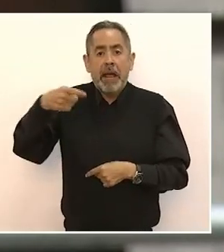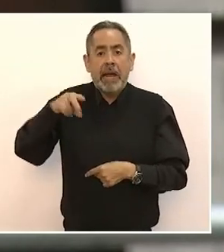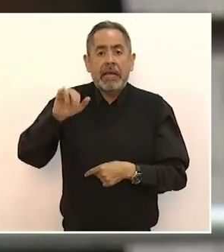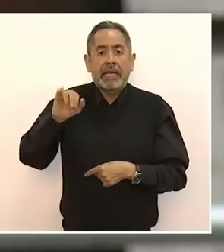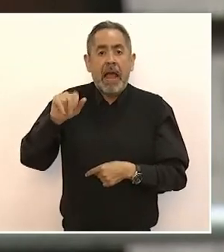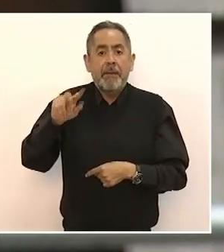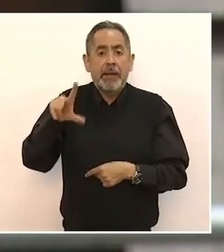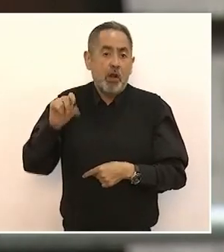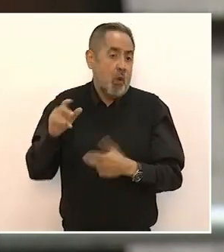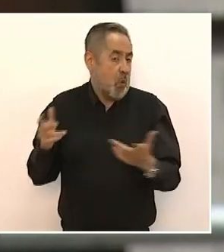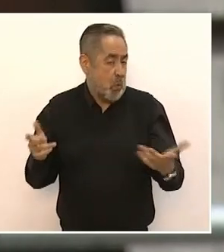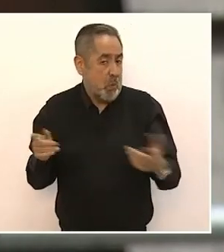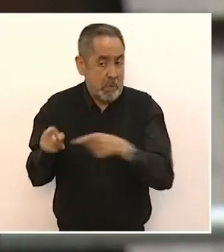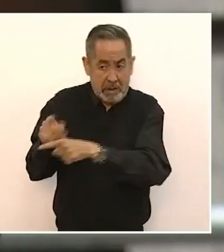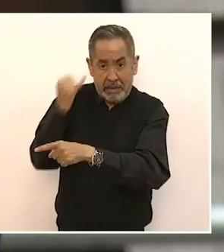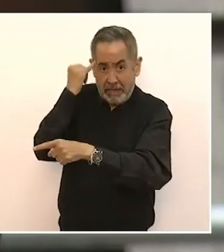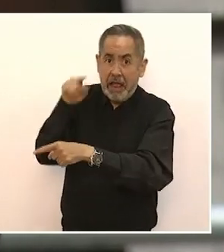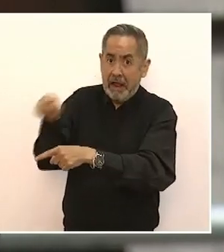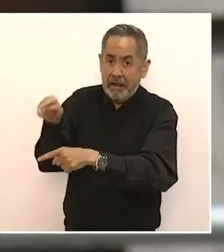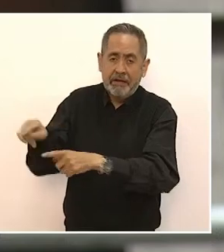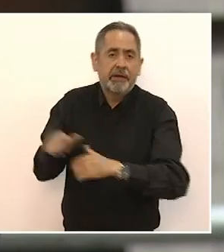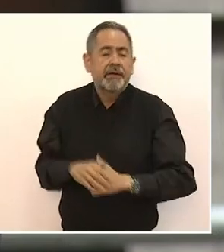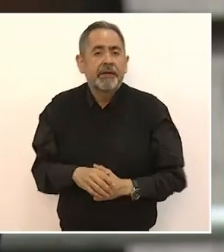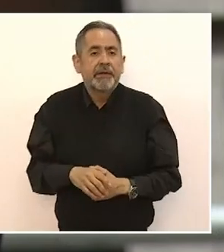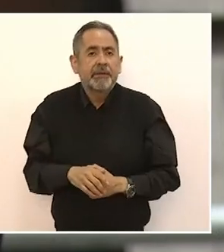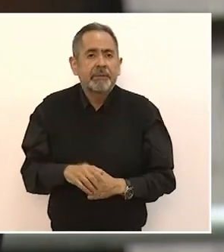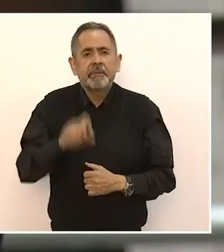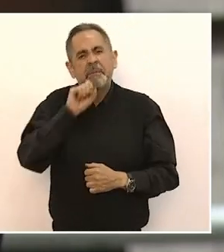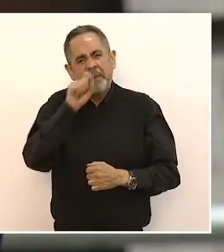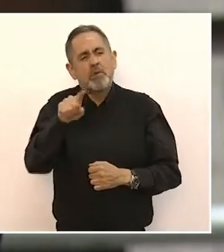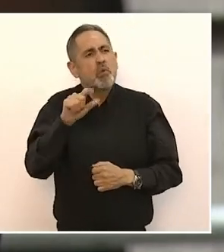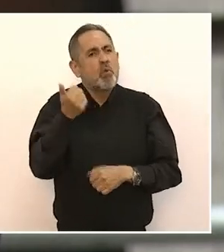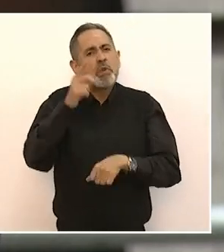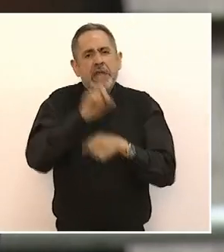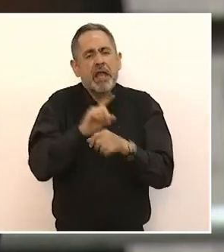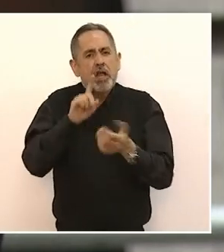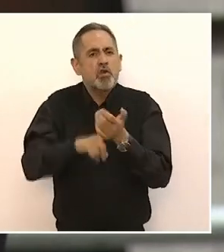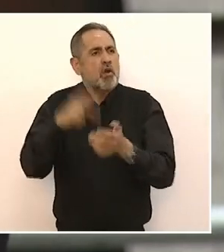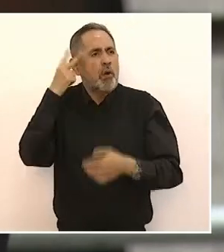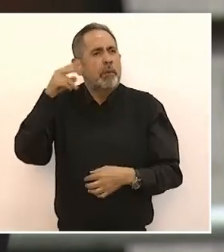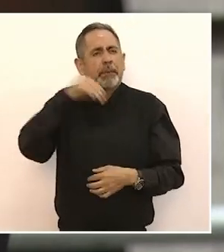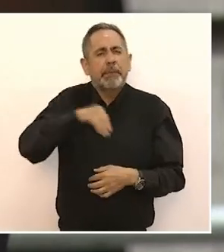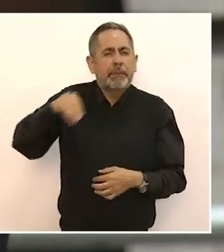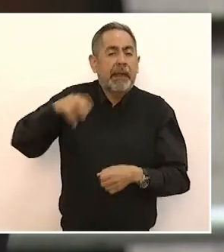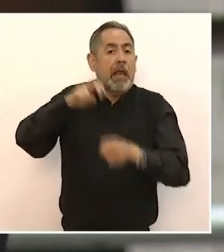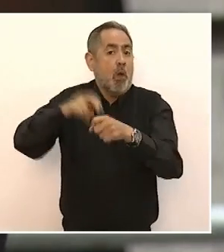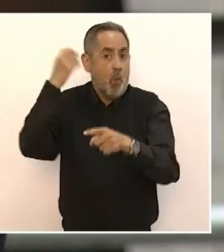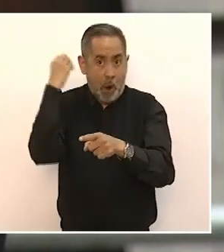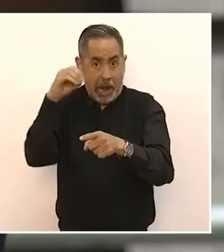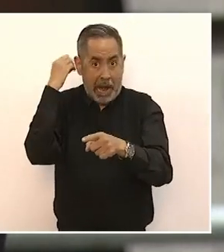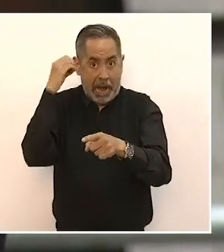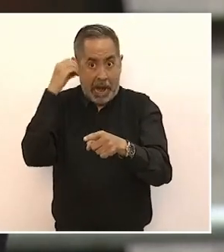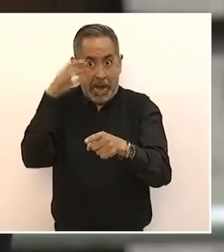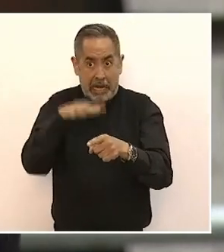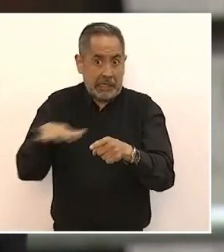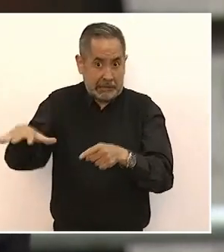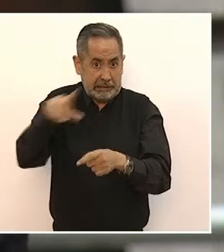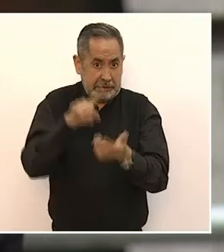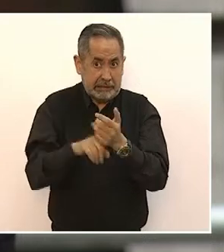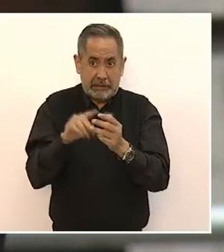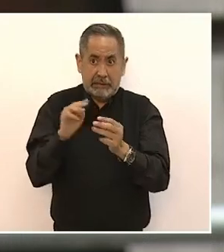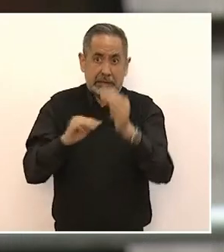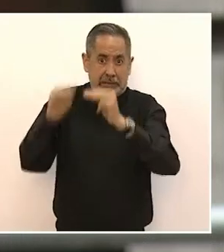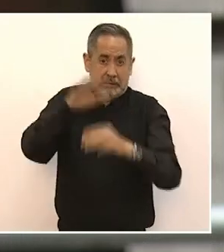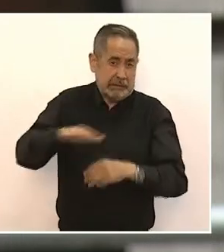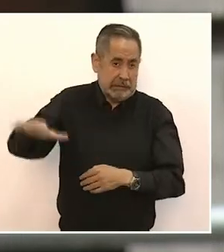en una gira por Oaxaca, en la sierra